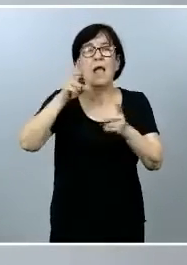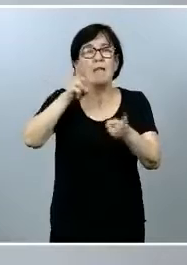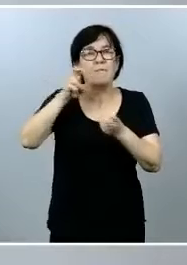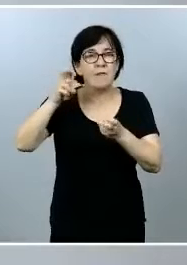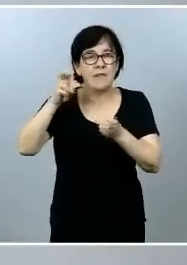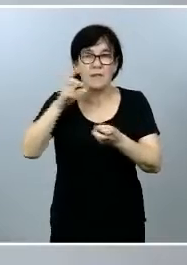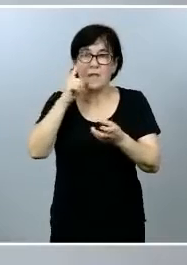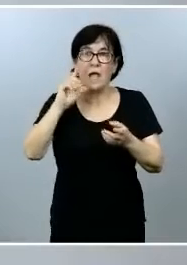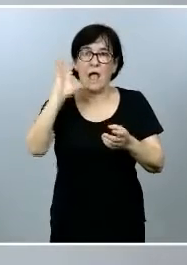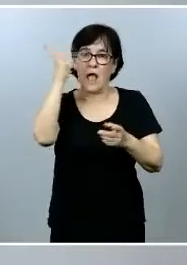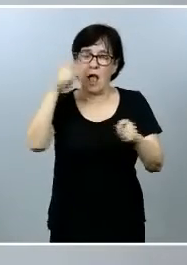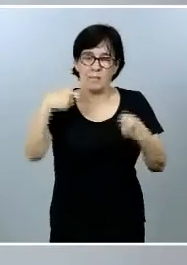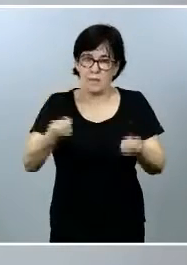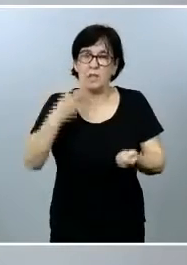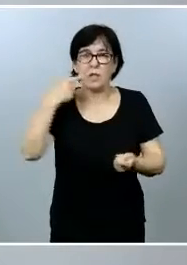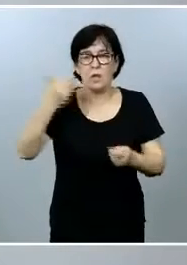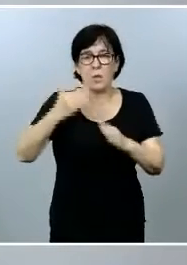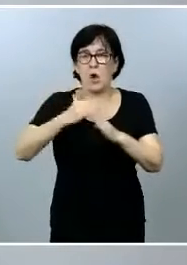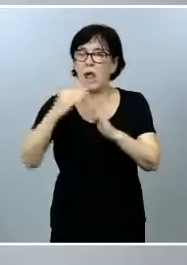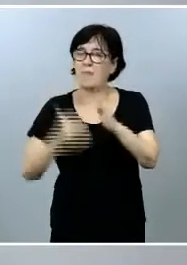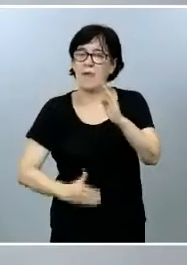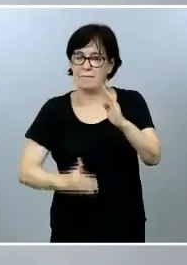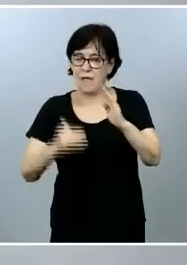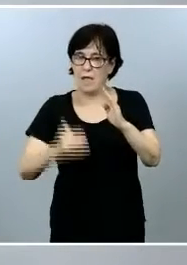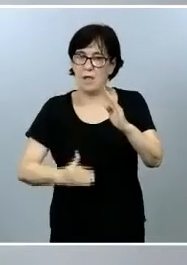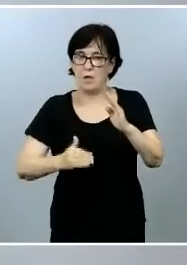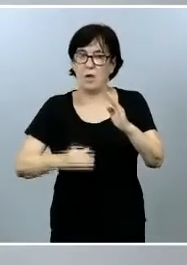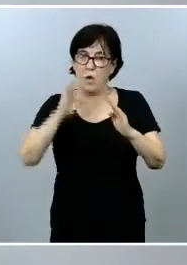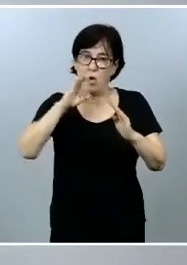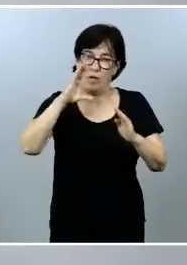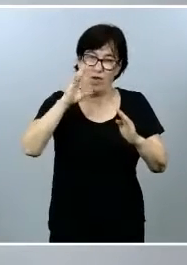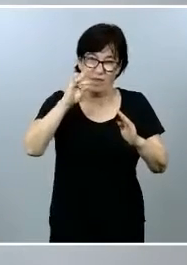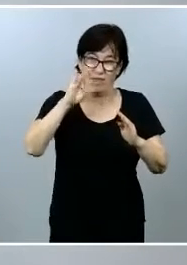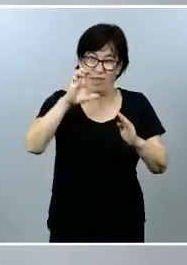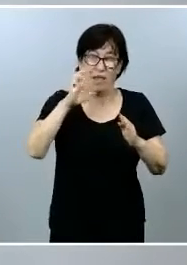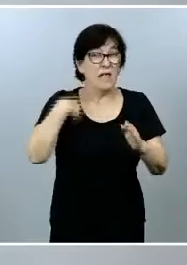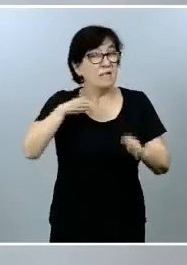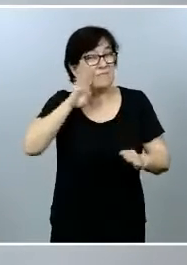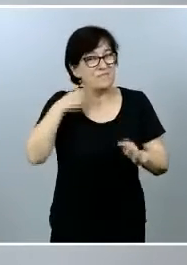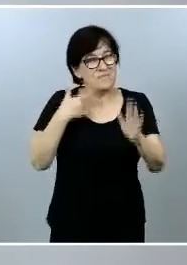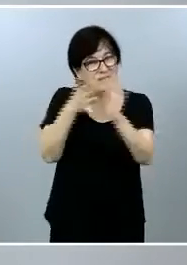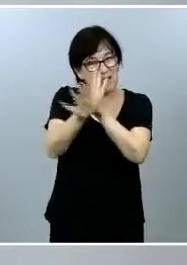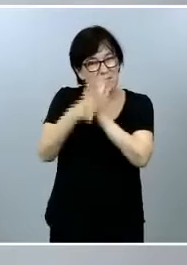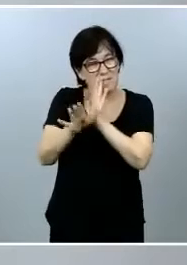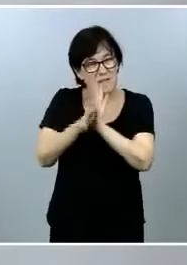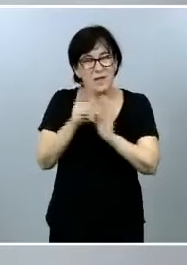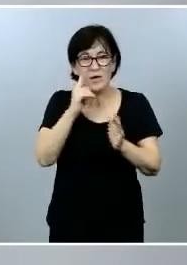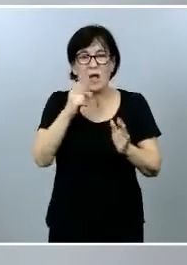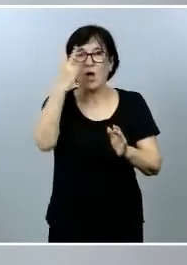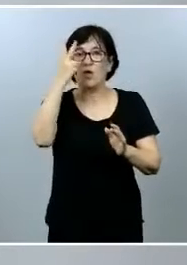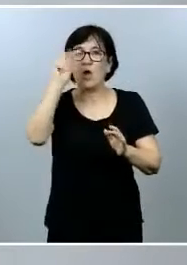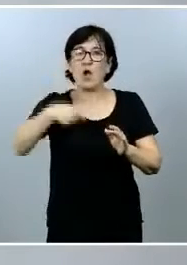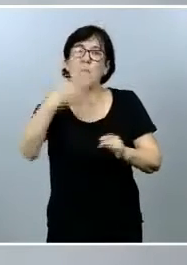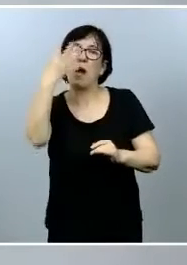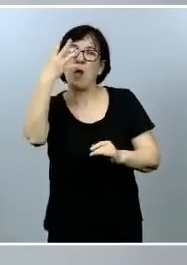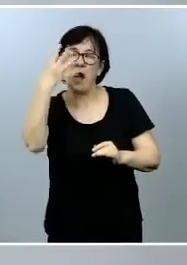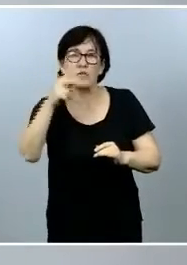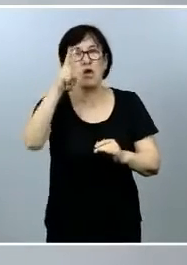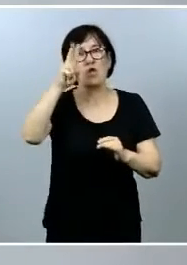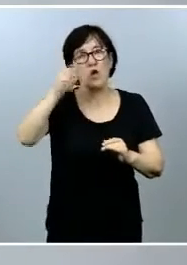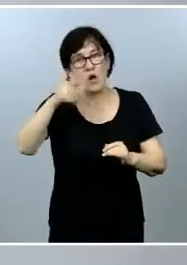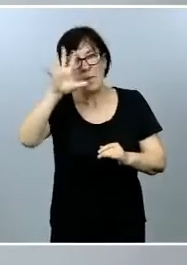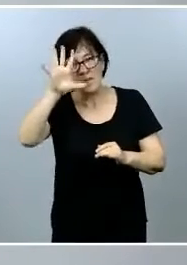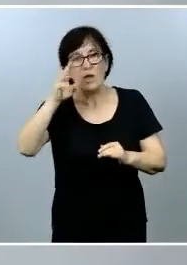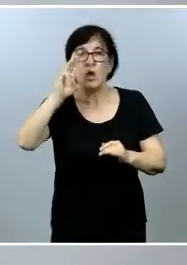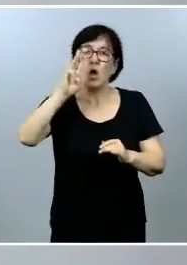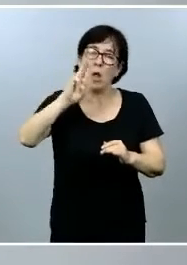está significativamente por debajo de los países de la OCDE como decía antes lejos del 2,4 2,5 del PIB que en